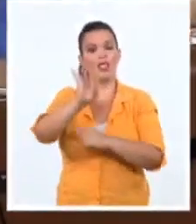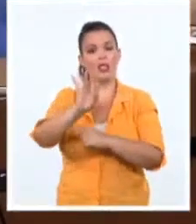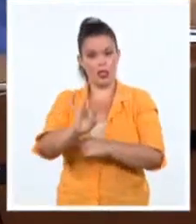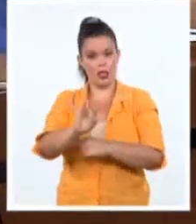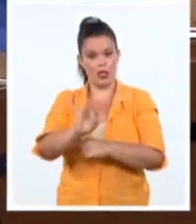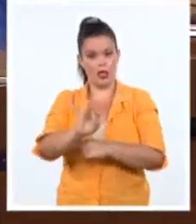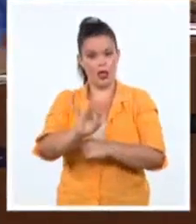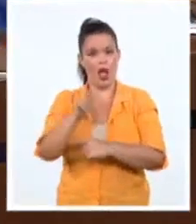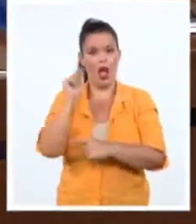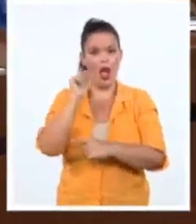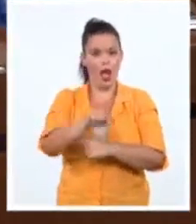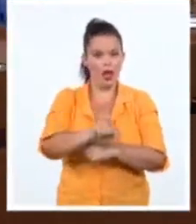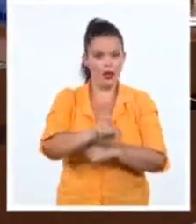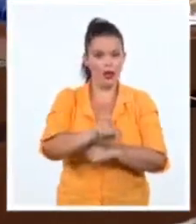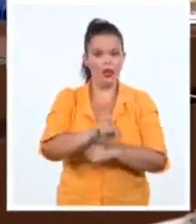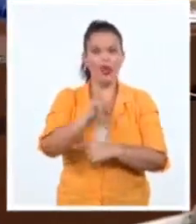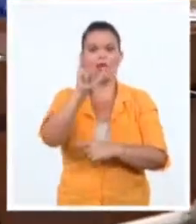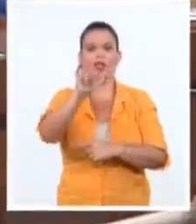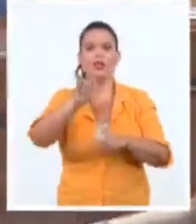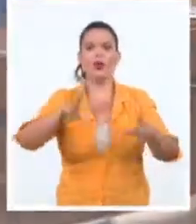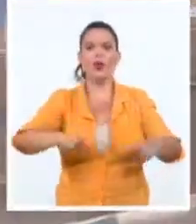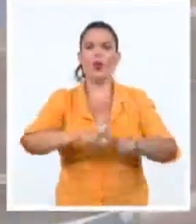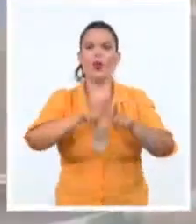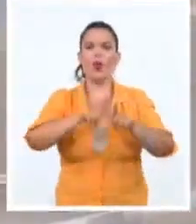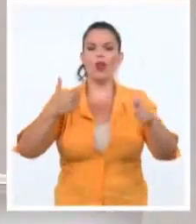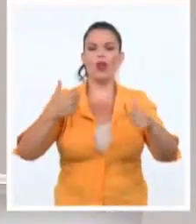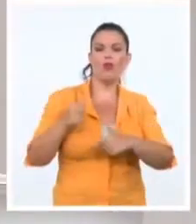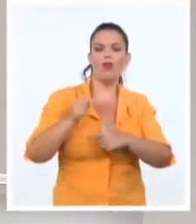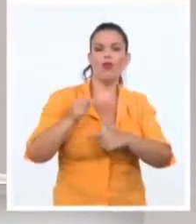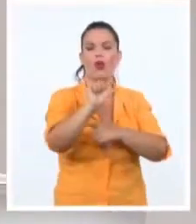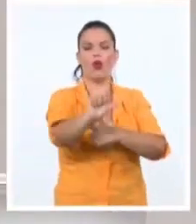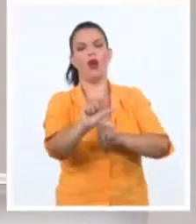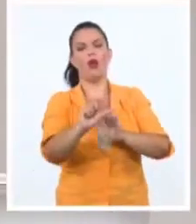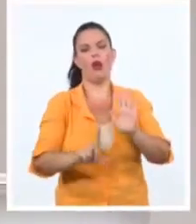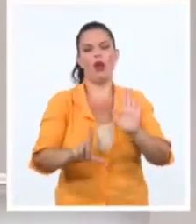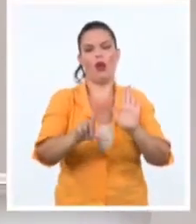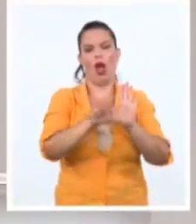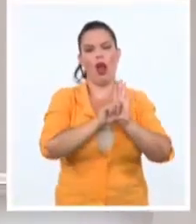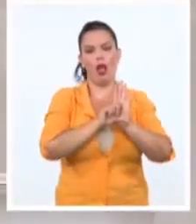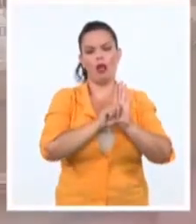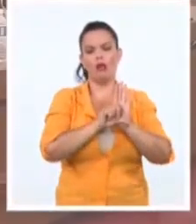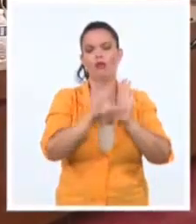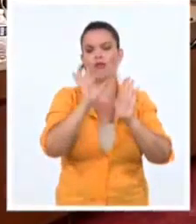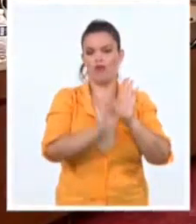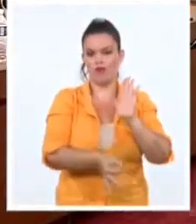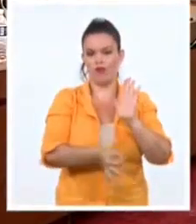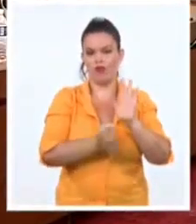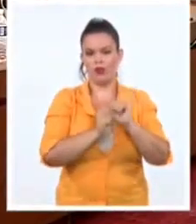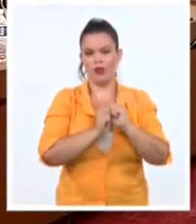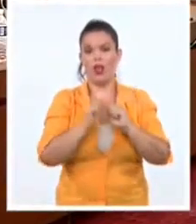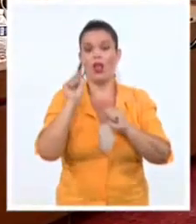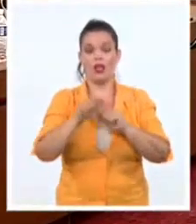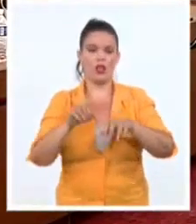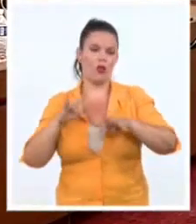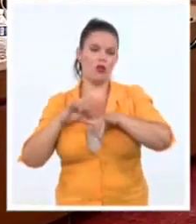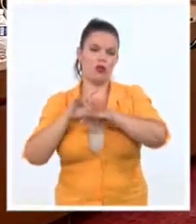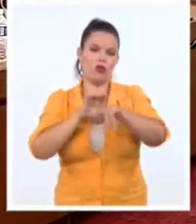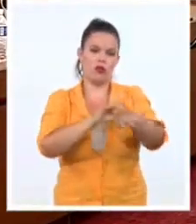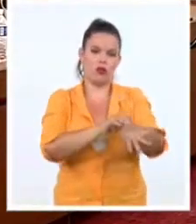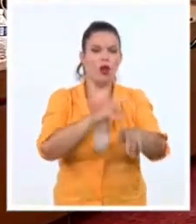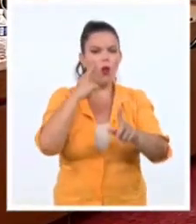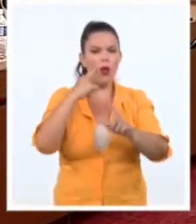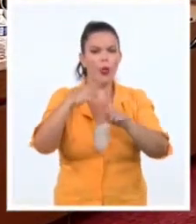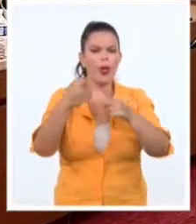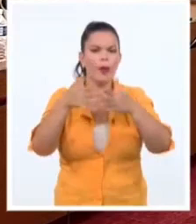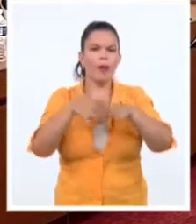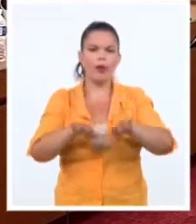quebrantando la legislación nacional e internacional vigente y que tales manifestaciones devinieron en acciones de